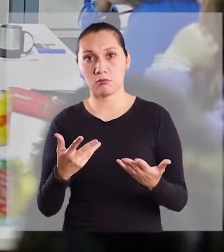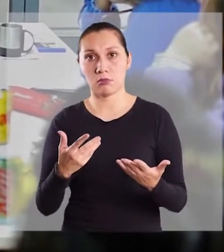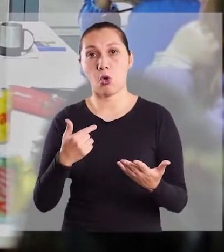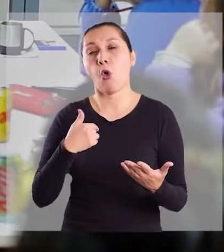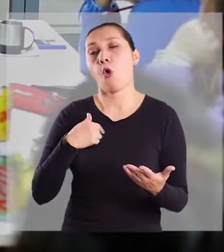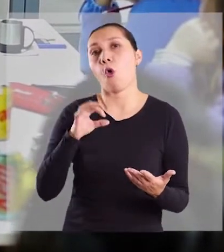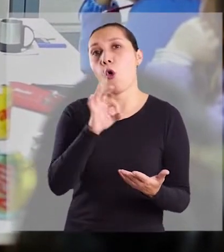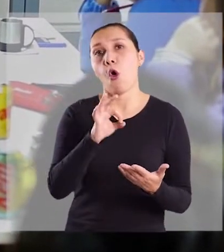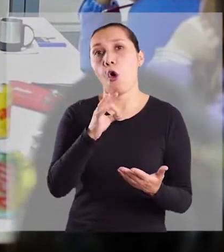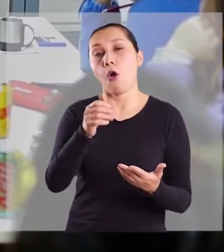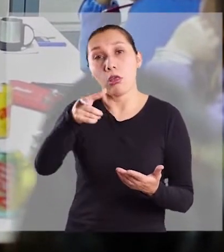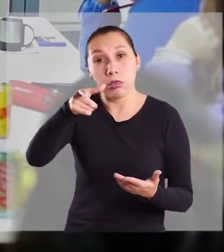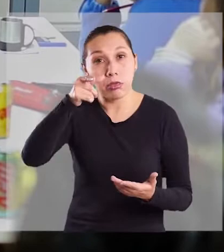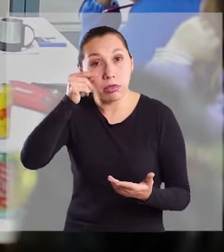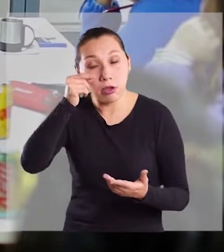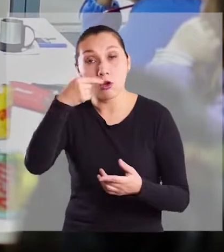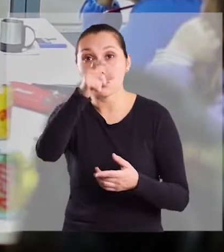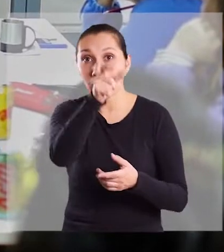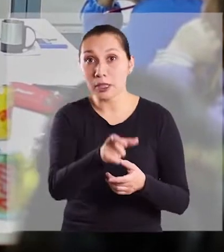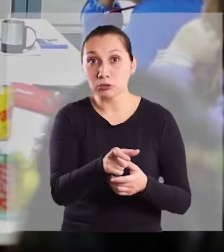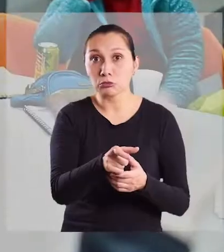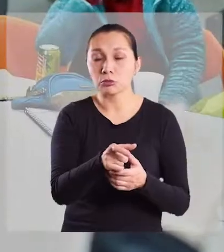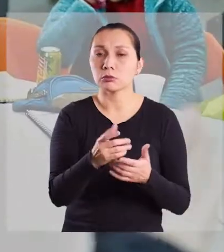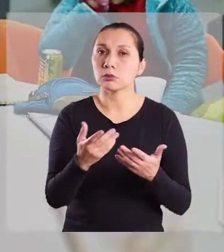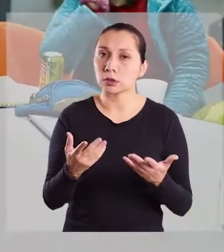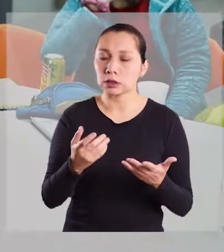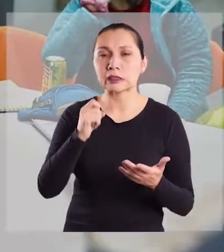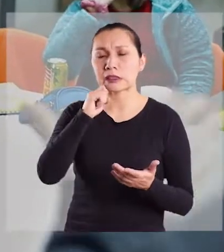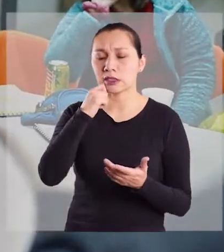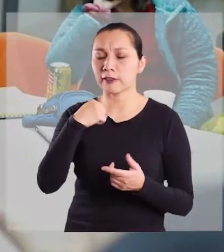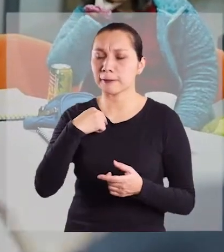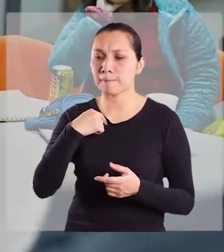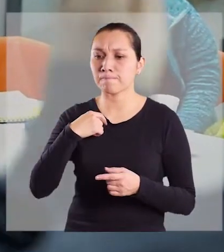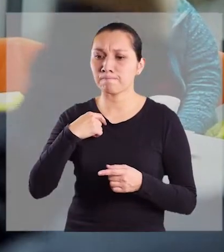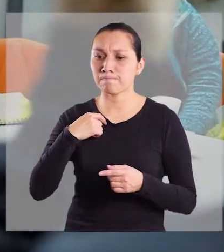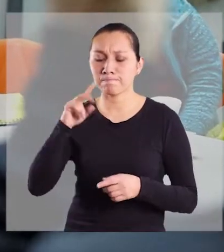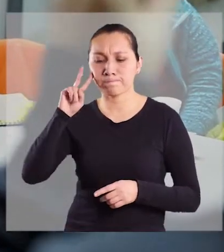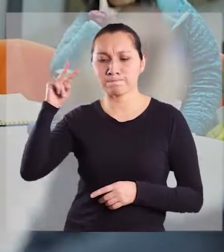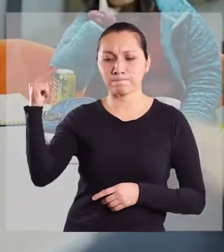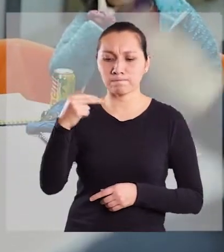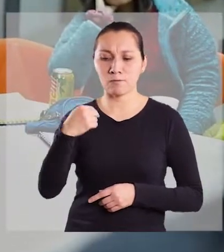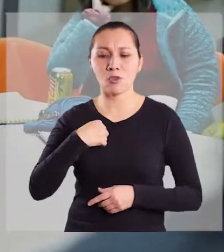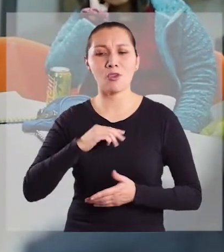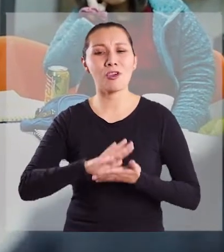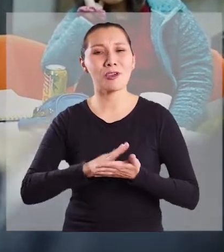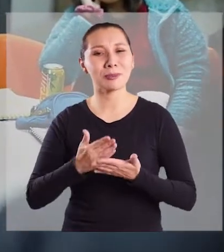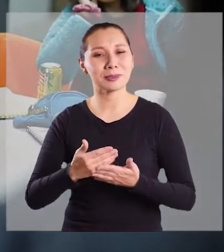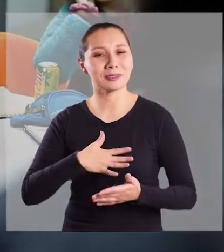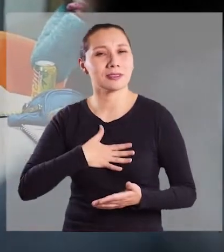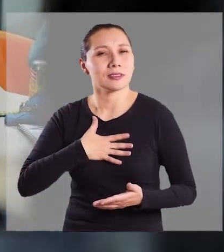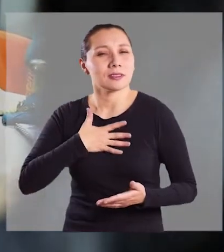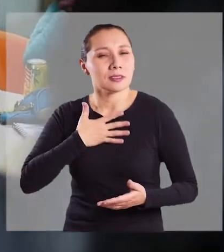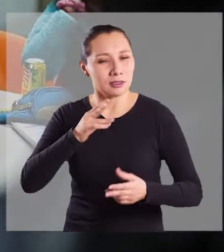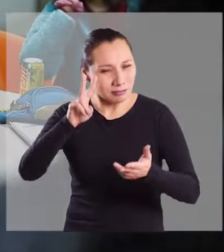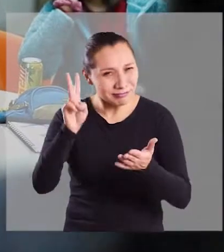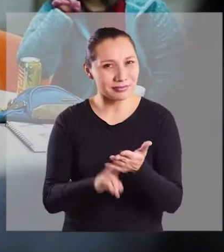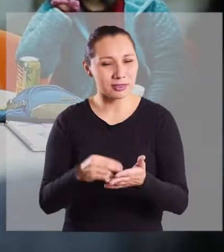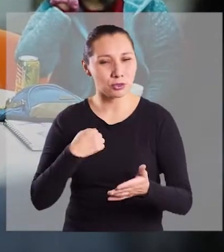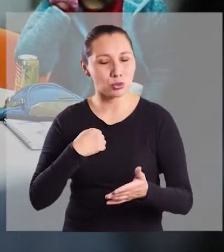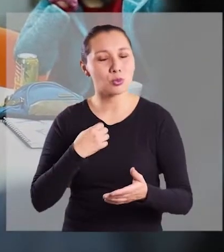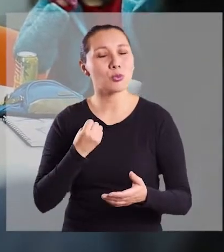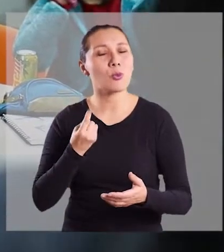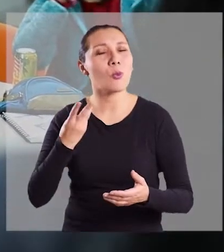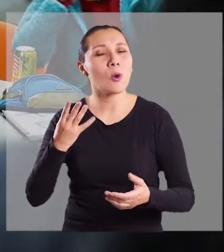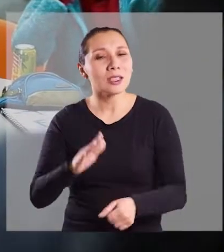o con baja visión ha significado un replantamiento de la sensibilidad. O sea, como cuánto la verdad estoy